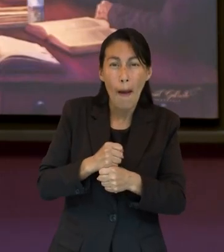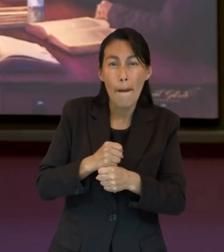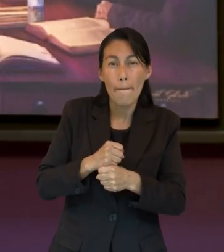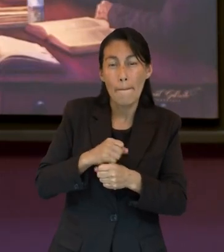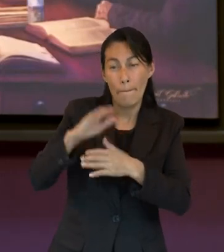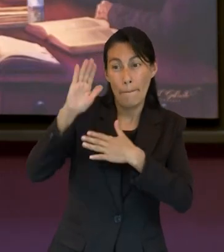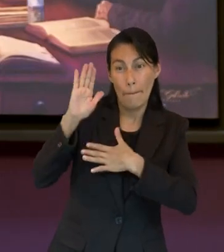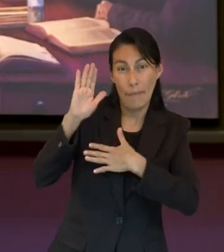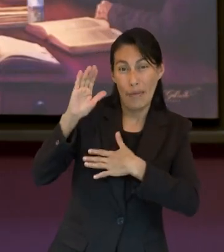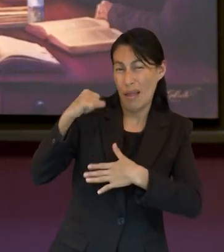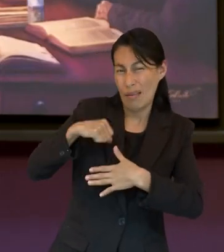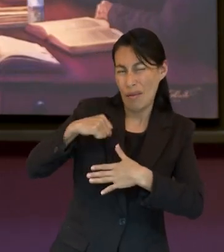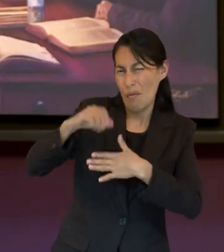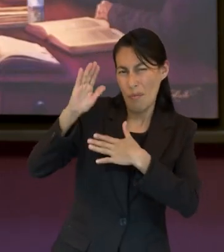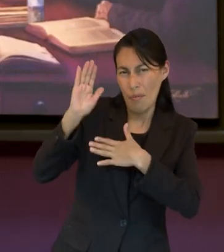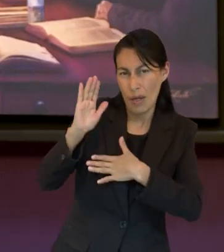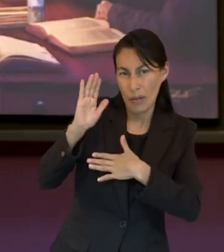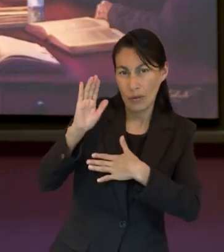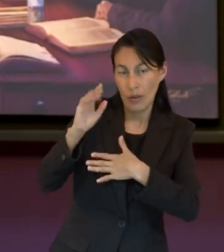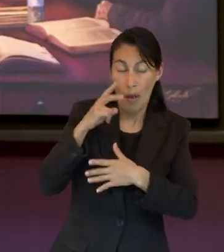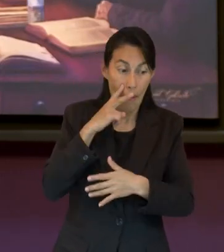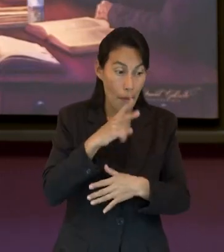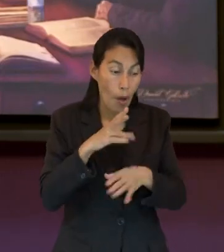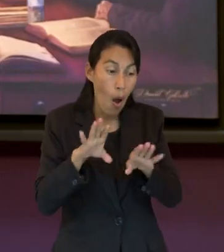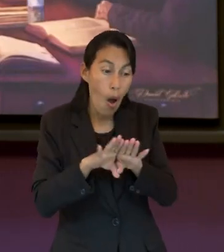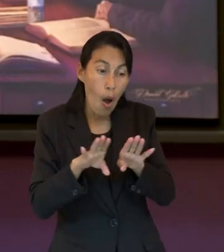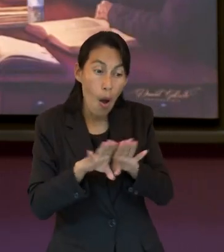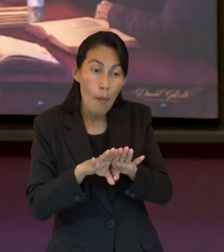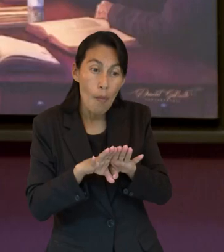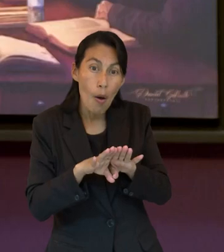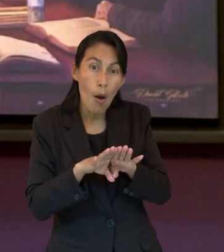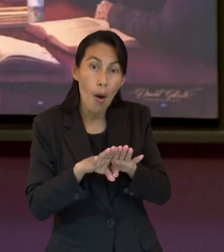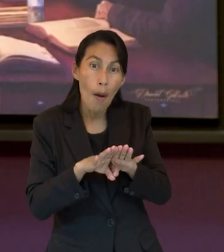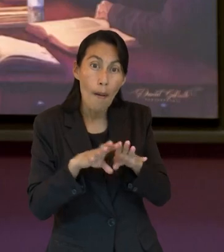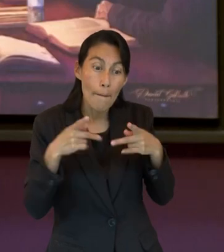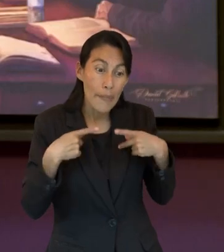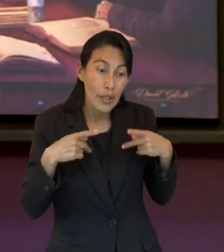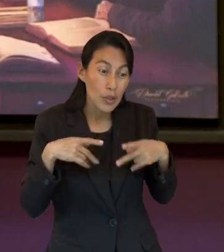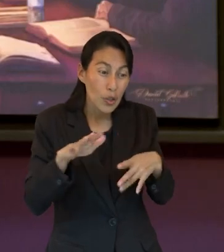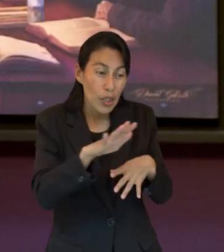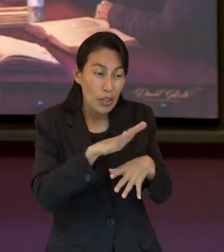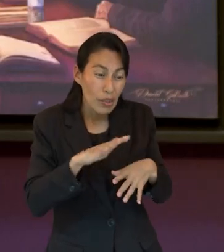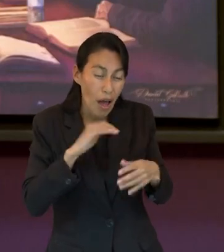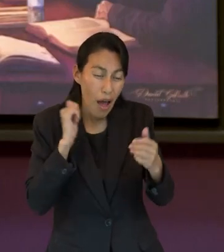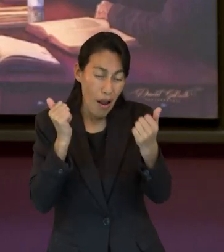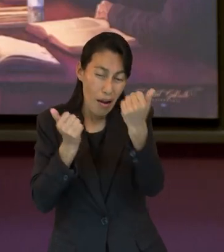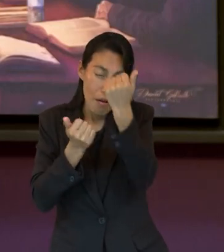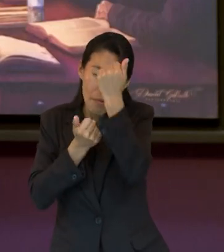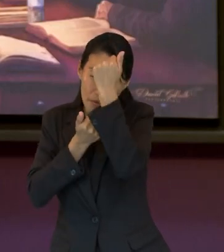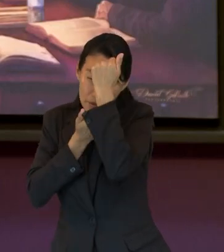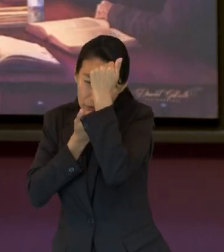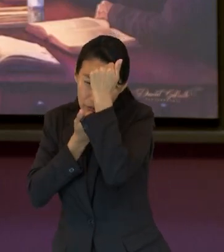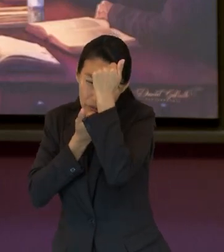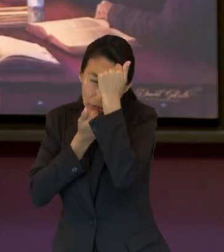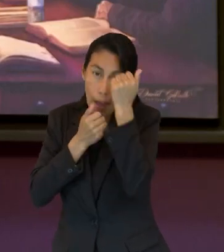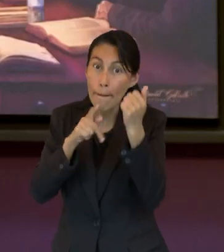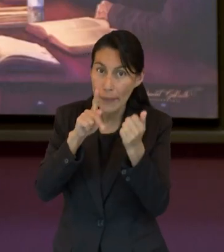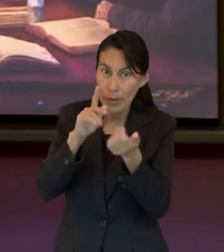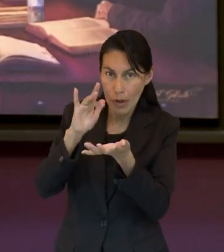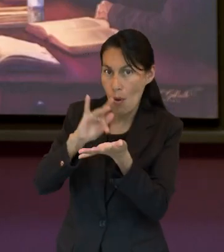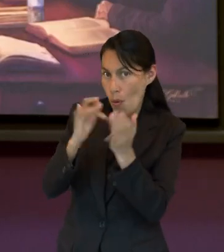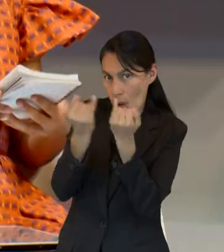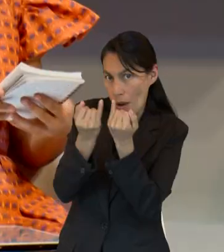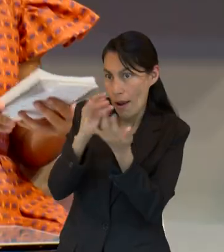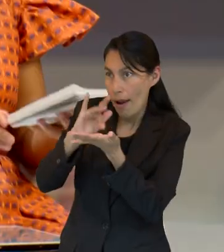antiguo pacto podemos encontrar la forma en que el pueblo es decir cada una de las personas mostraba arrepentimiento pero